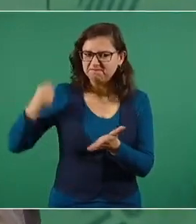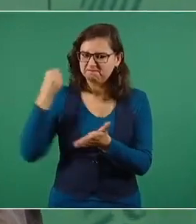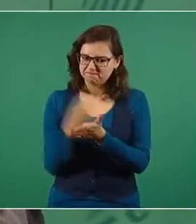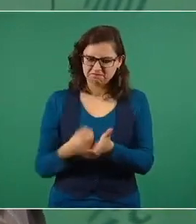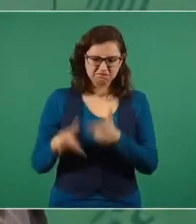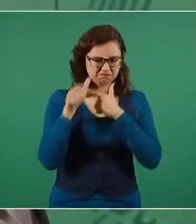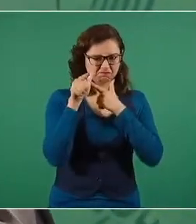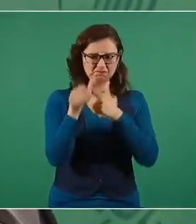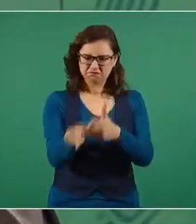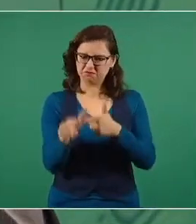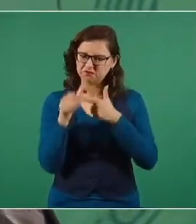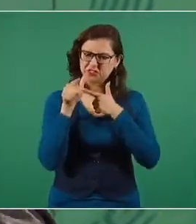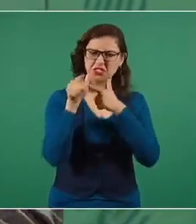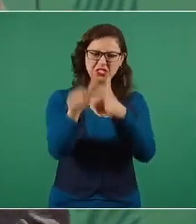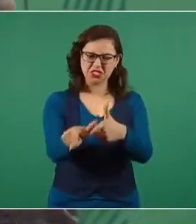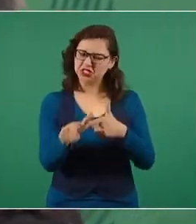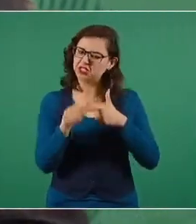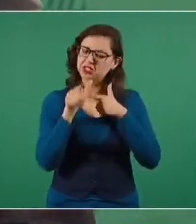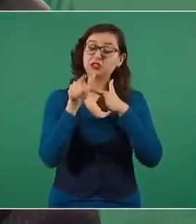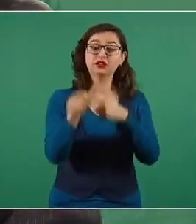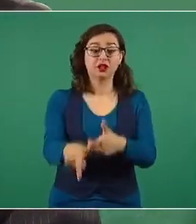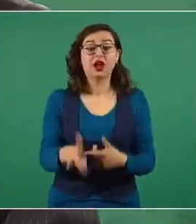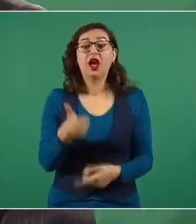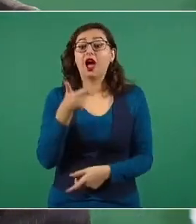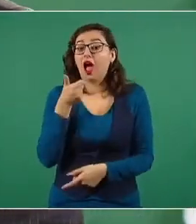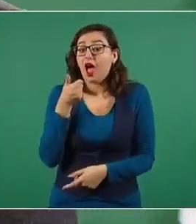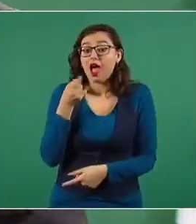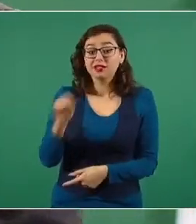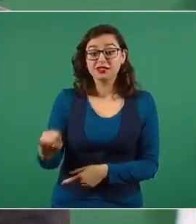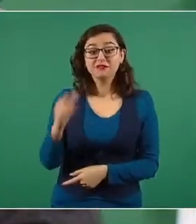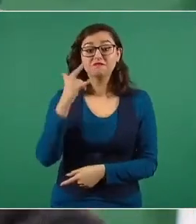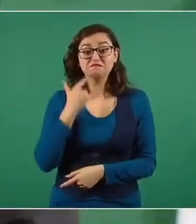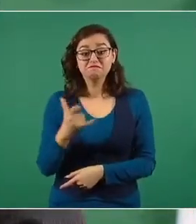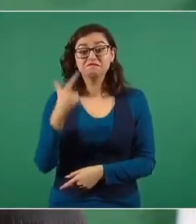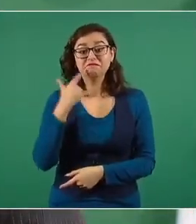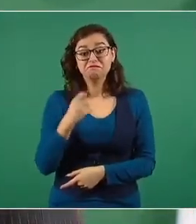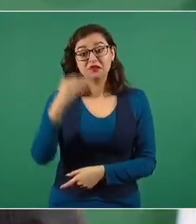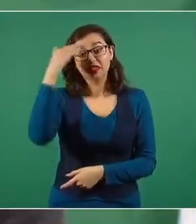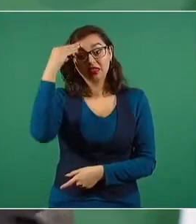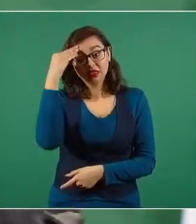Adelante, porque así es la lucha. Lleva tiempo,